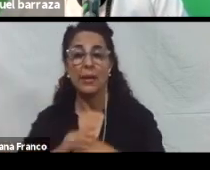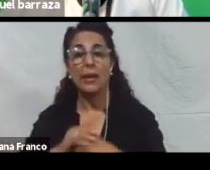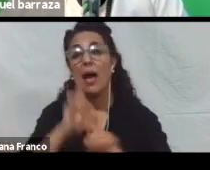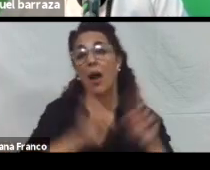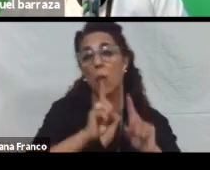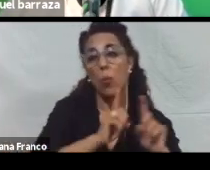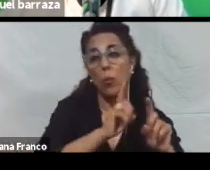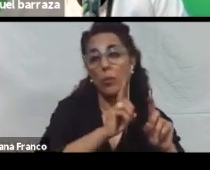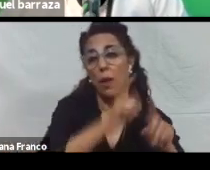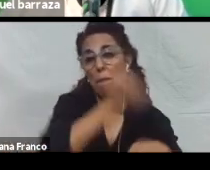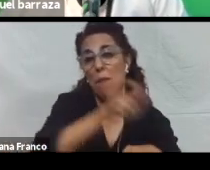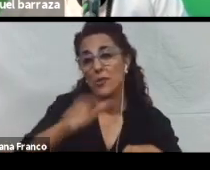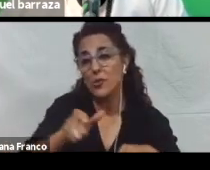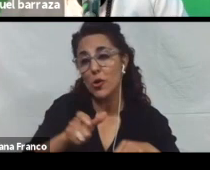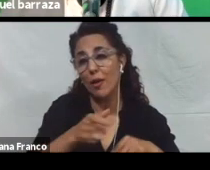compartieron su información.